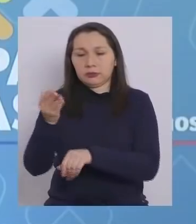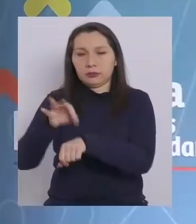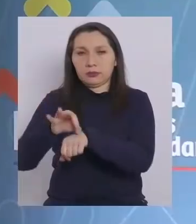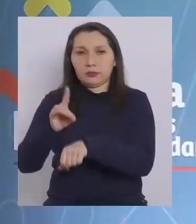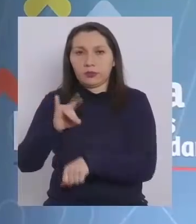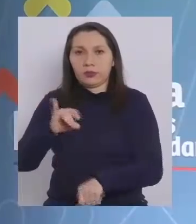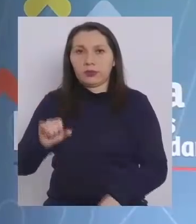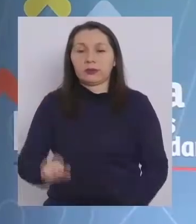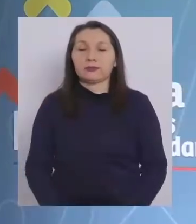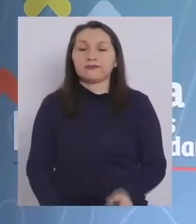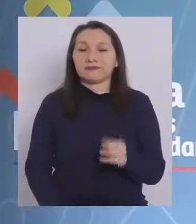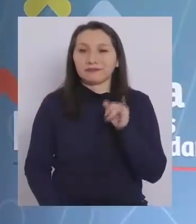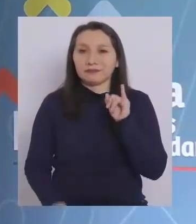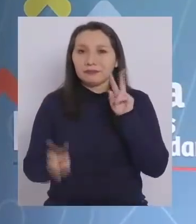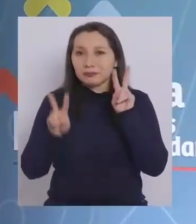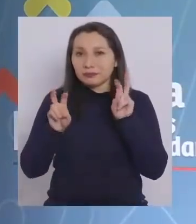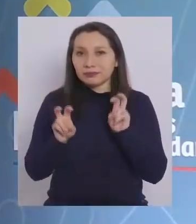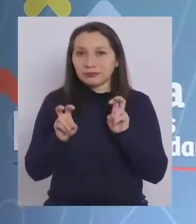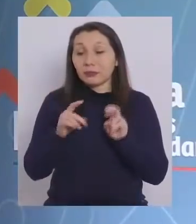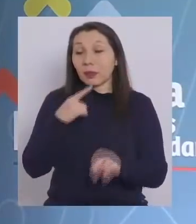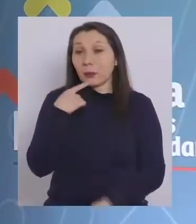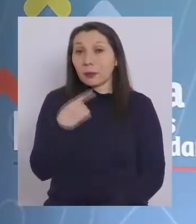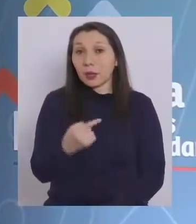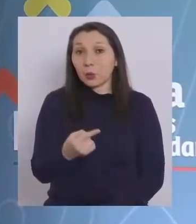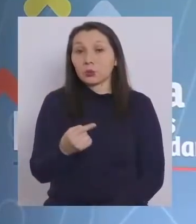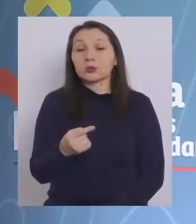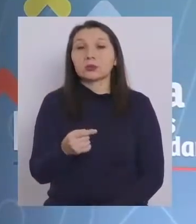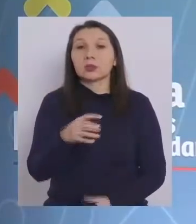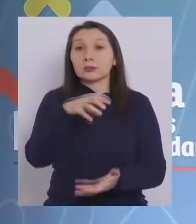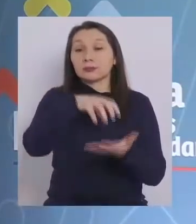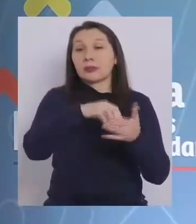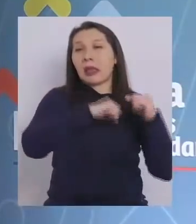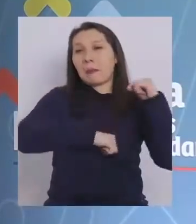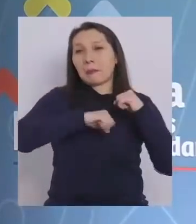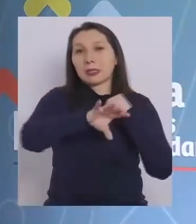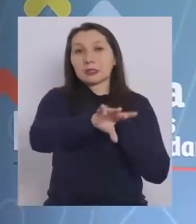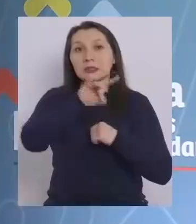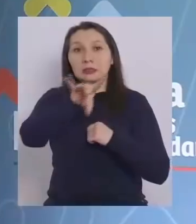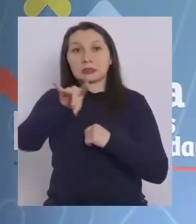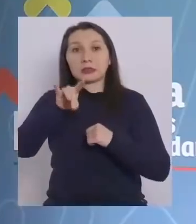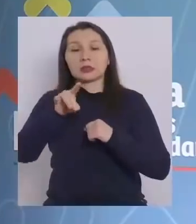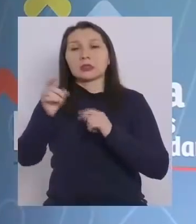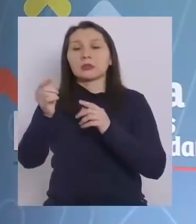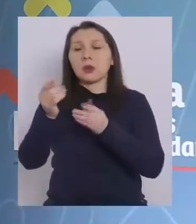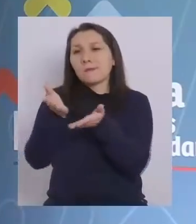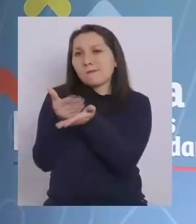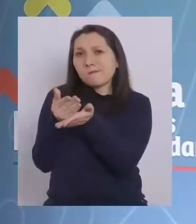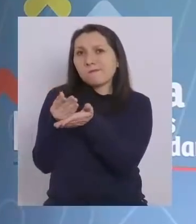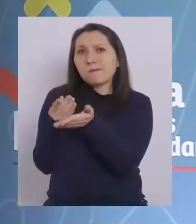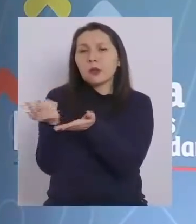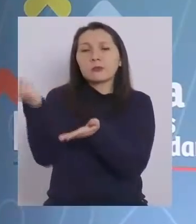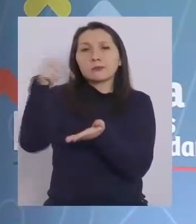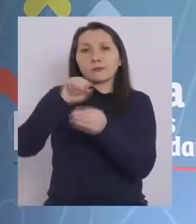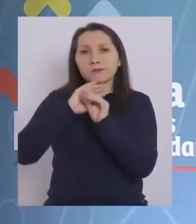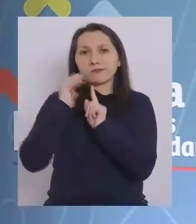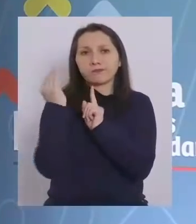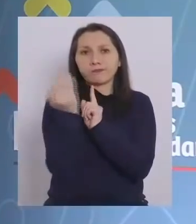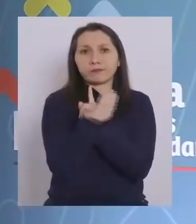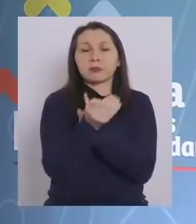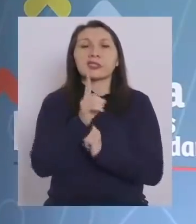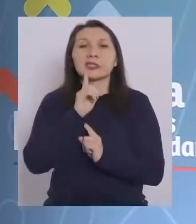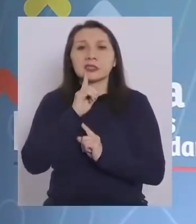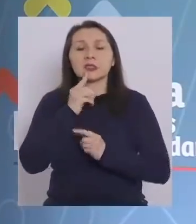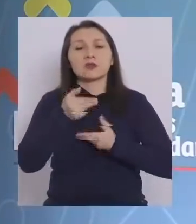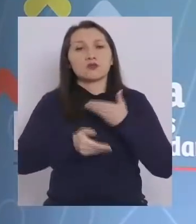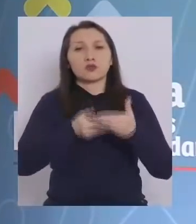Daza? Sí, con respecto a la pregunta, las agencias de viaje que se eligieron para coordinar la logística de aislamiento fueron las que